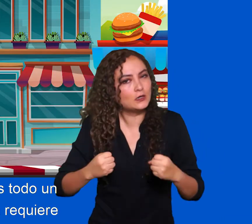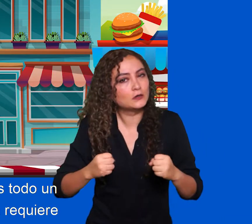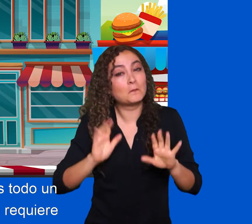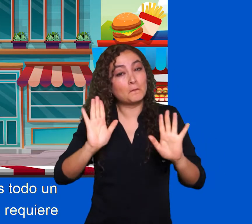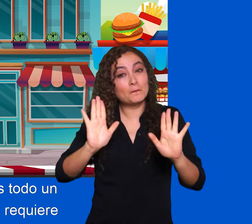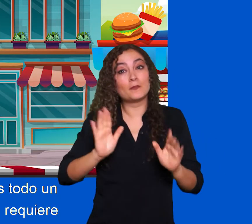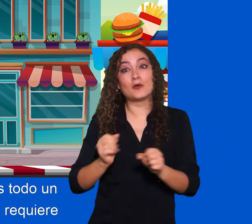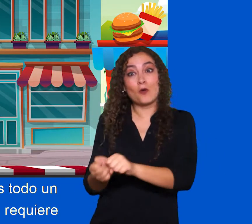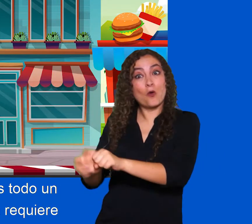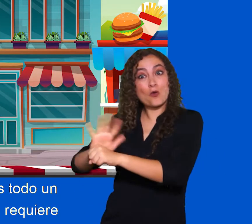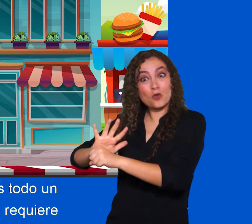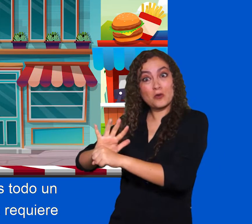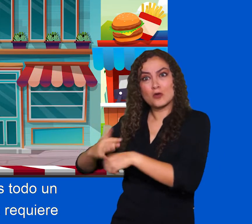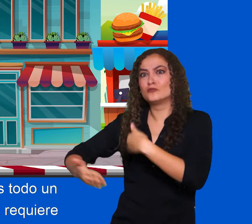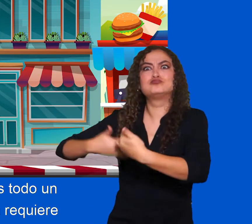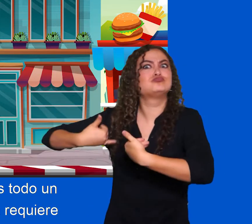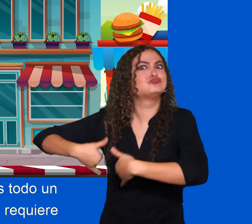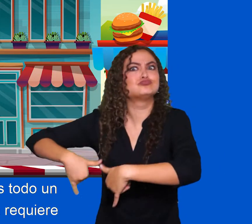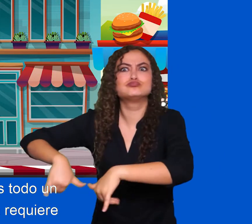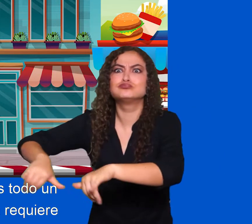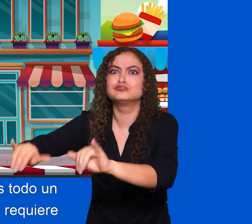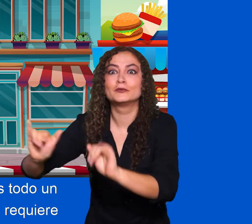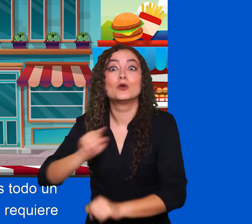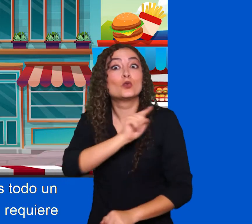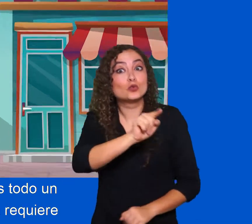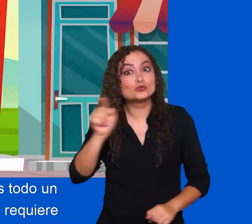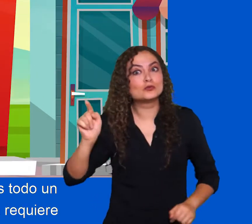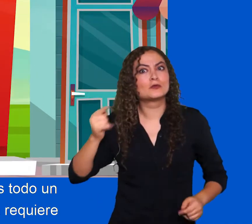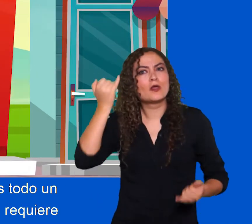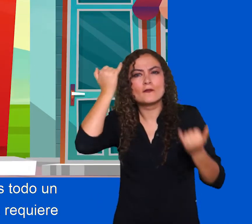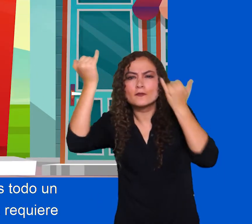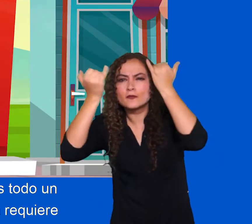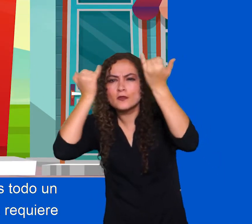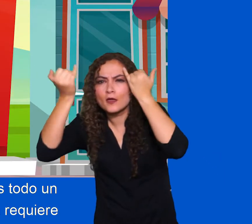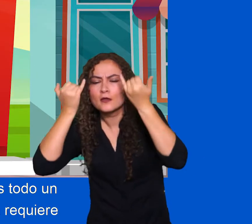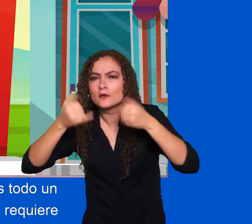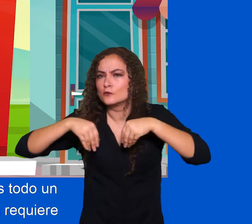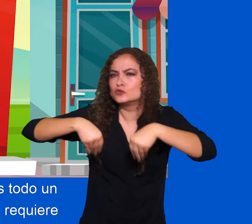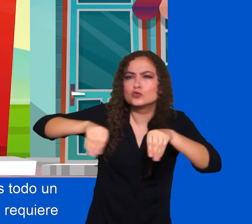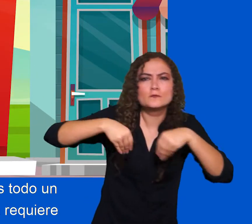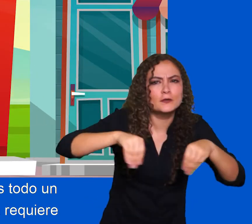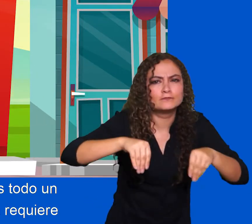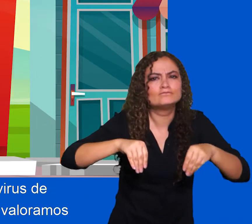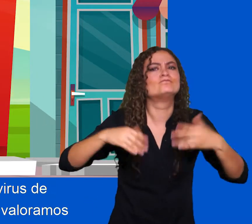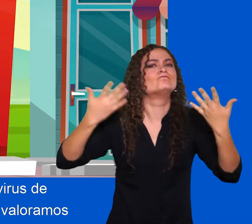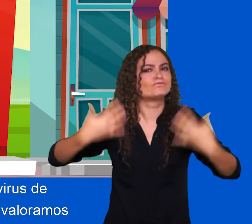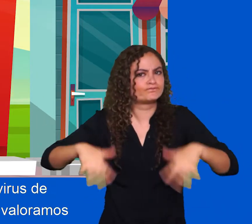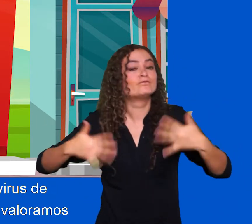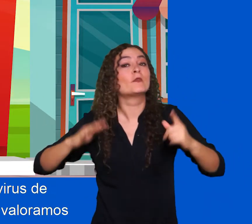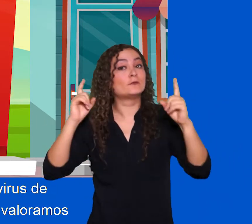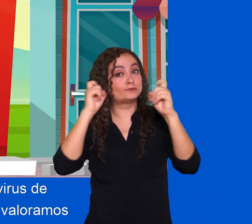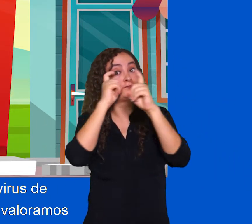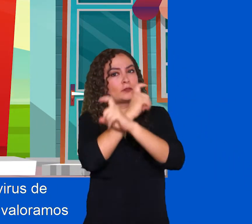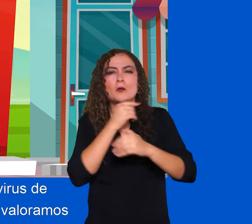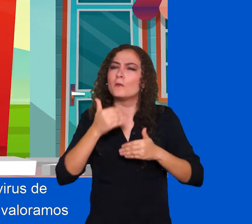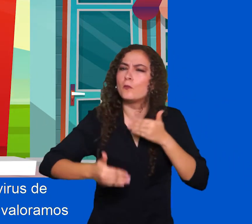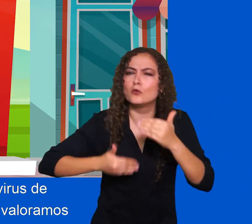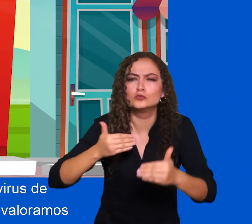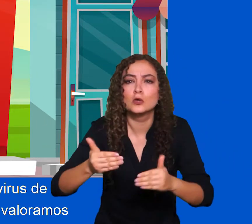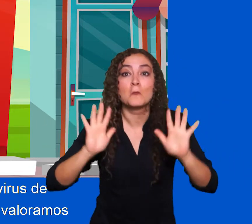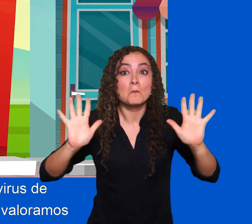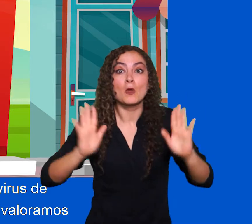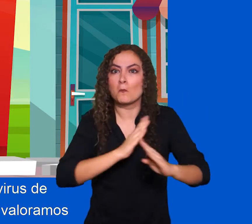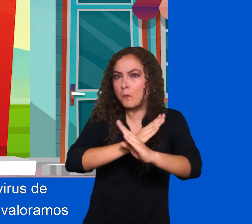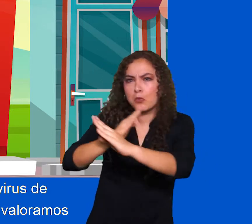Iniciar un emprendimiento o negocio es todo un desafío, y hacerlo durante la pandemia requiere ajustes y medidas de control